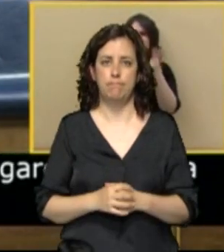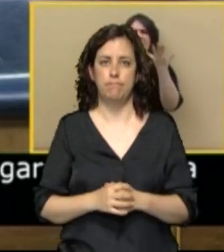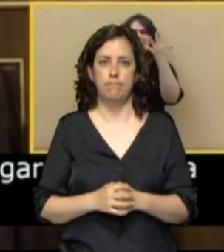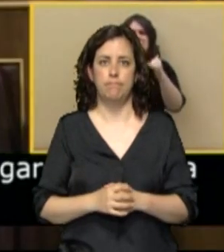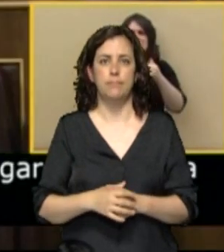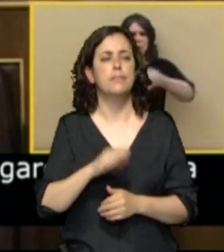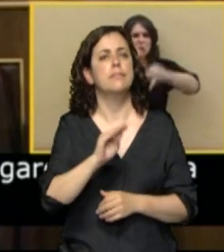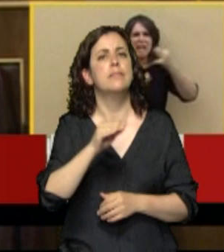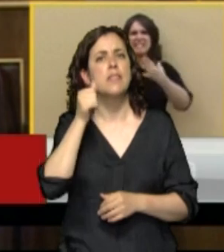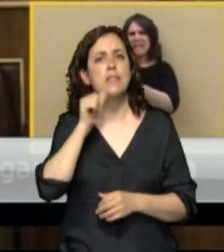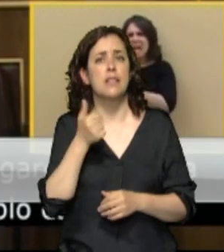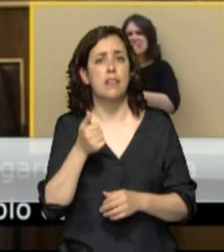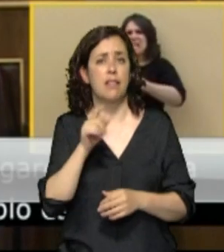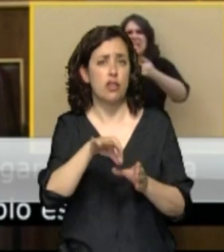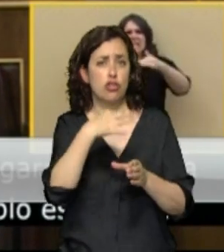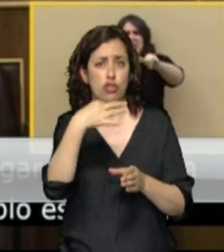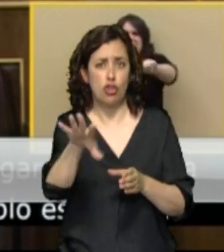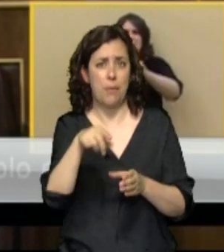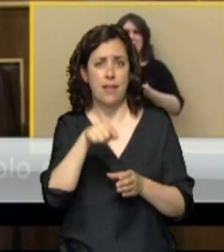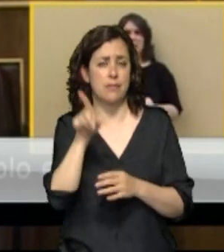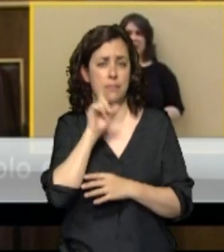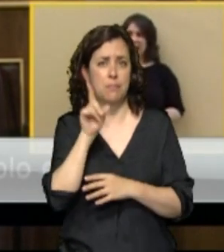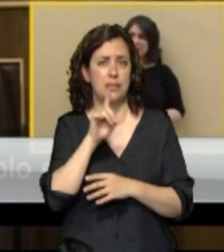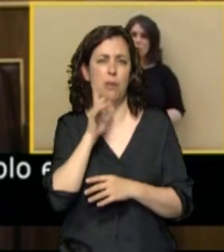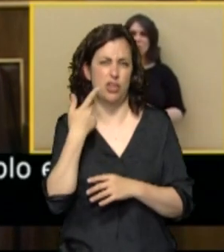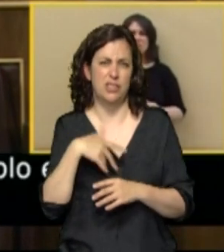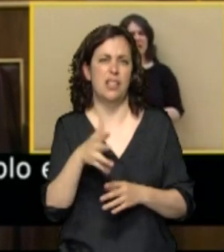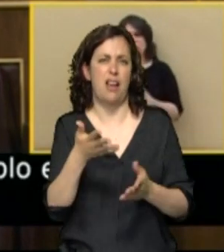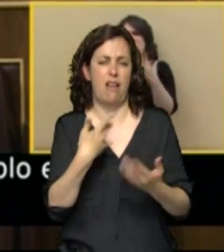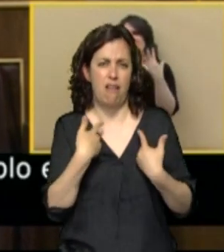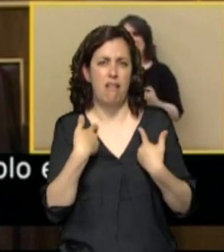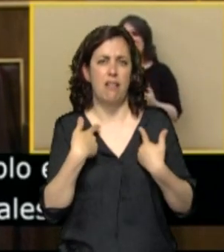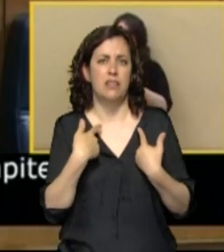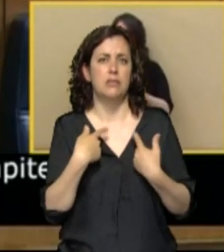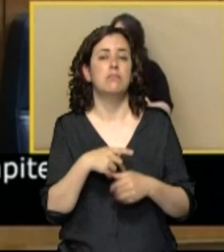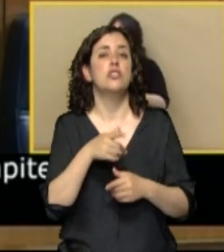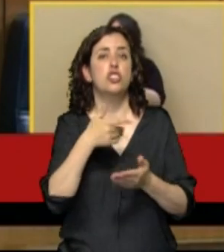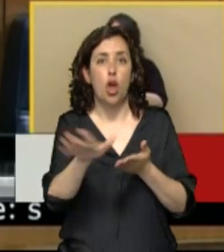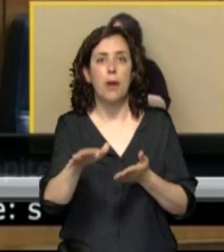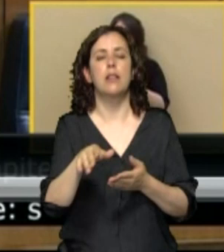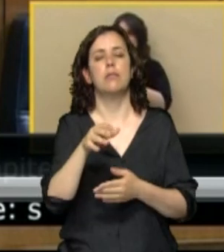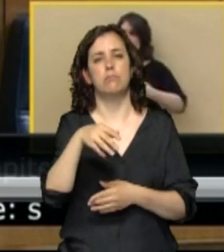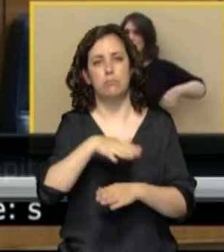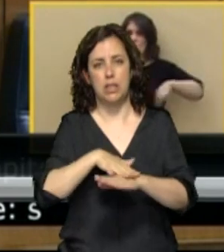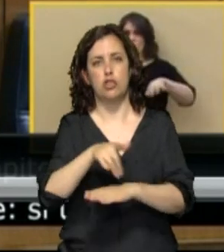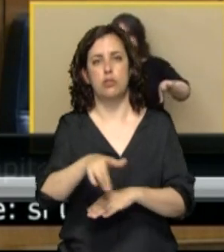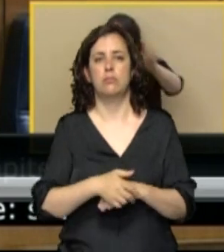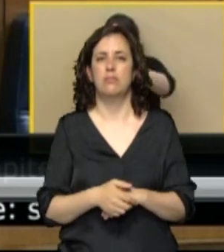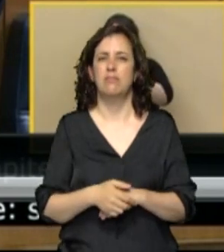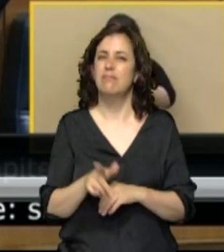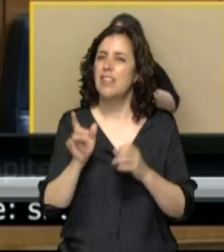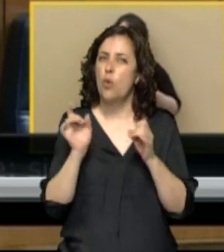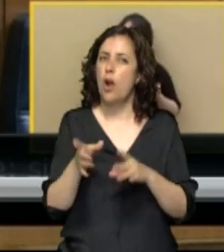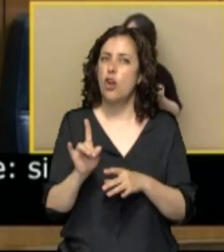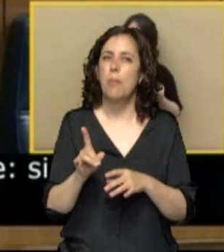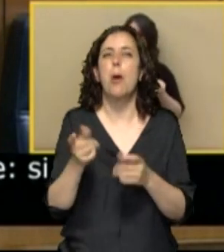Señor Sánchez, el que sobra en esta farsa ya convertida en tragedia no es un coronel. El que sobra es suministro. Que si no es lo mismo empieza para hacer lo mismo